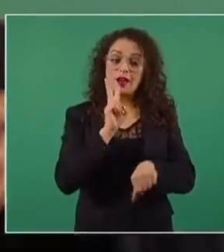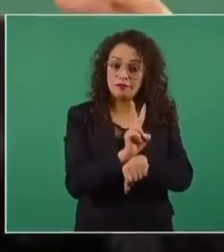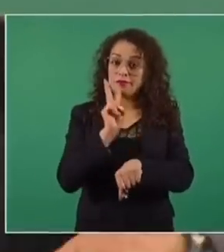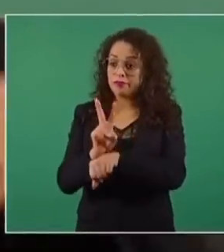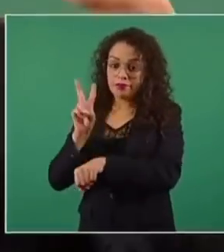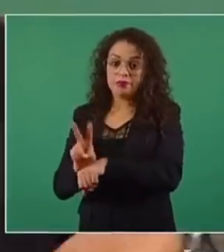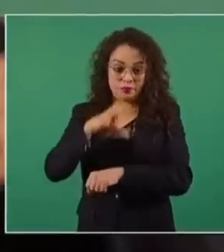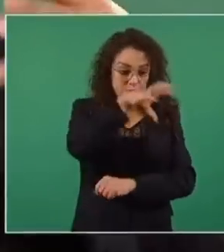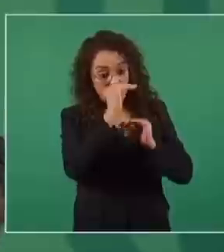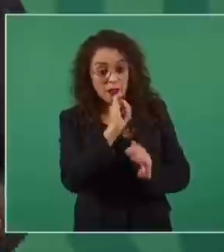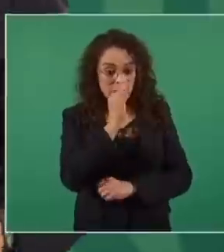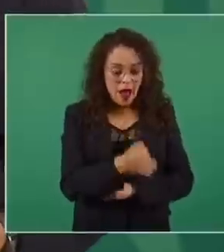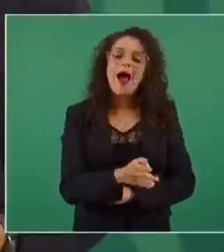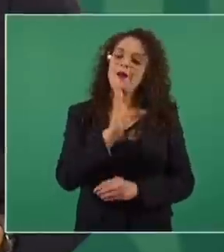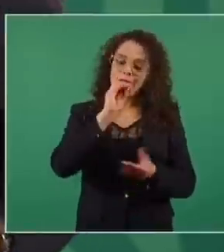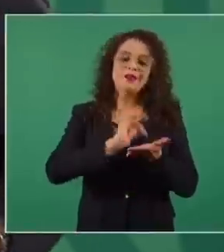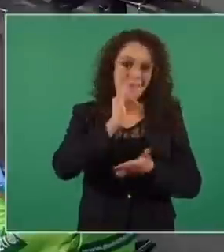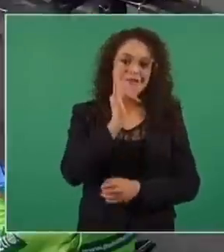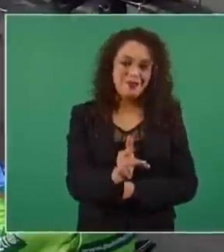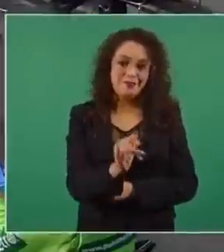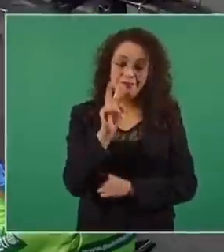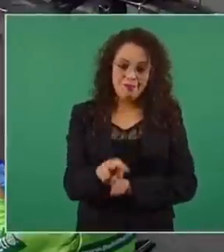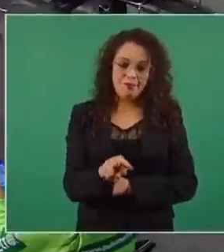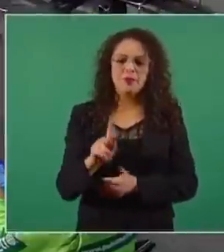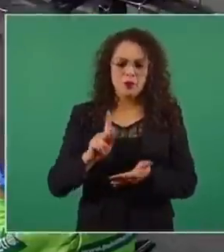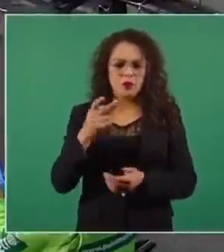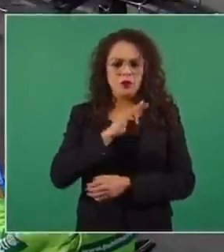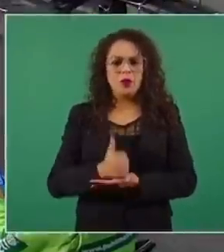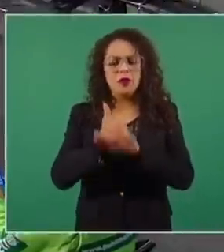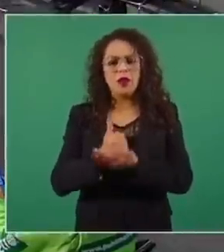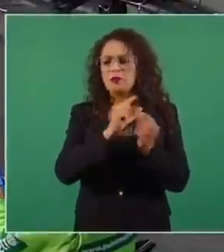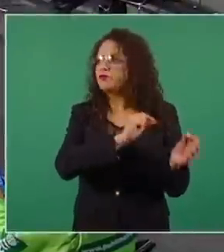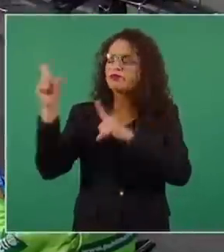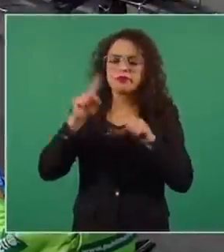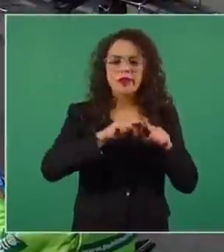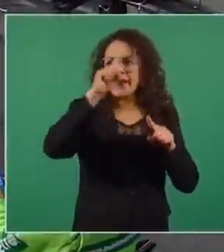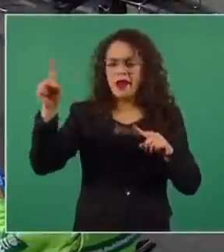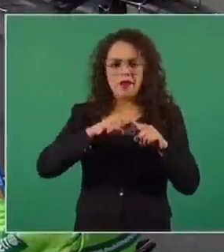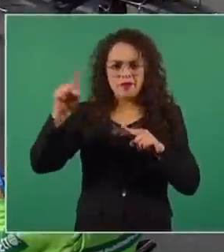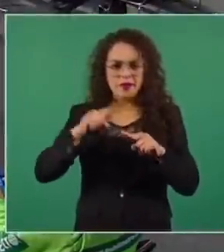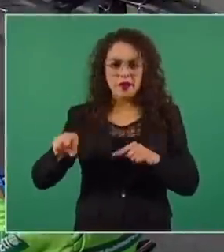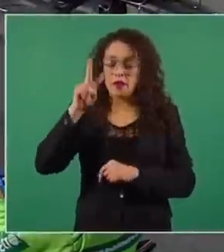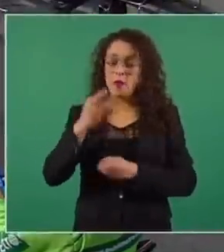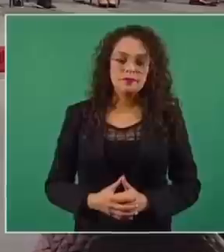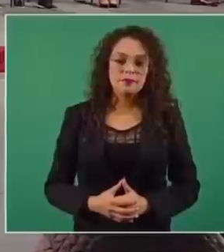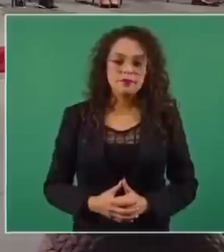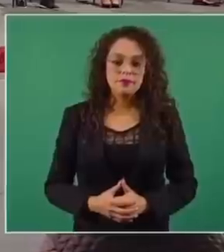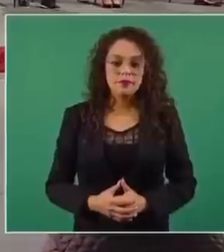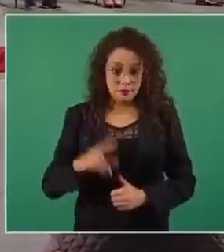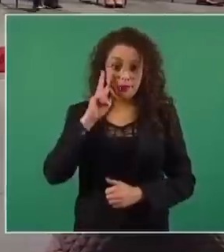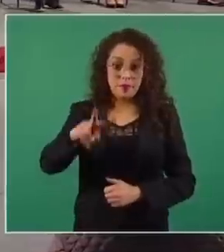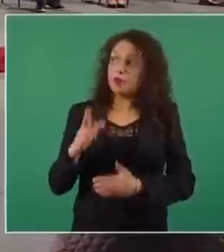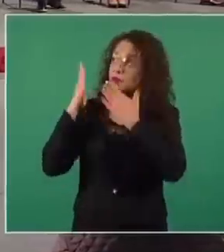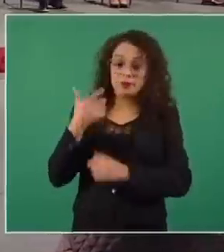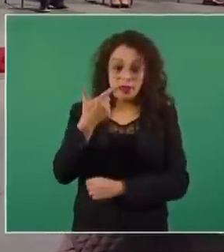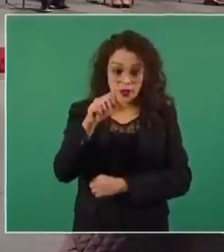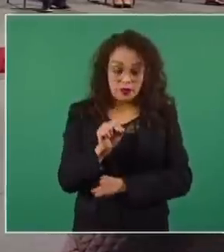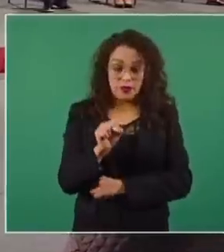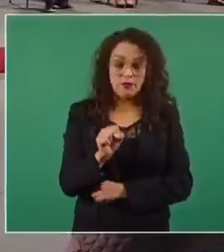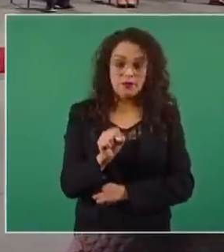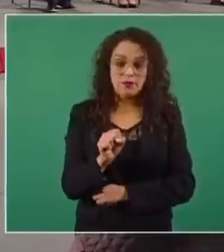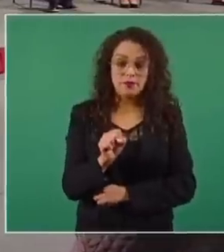colonia por colonia, multando con la gráfica de lo que esto ayudó a la gente. Miren cómo venía el gas,